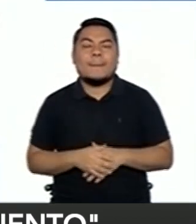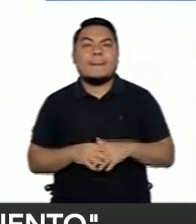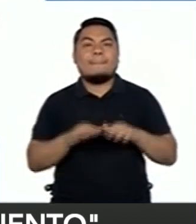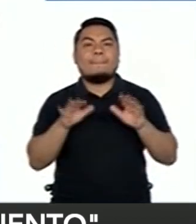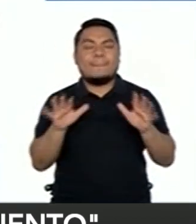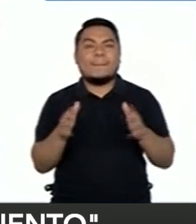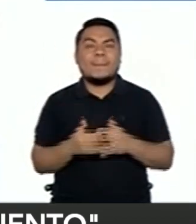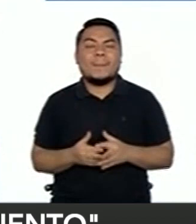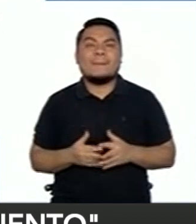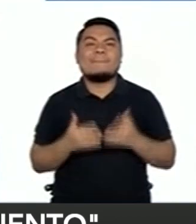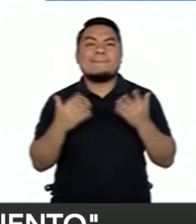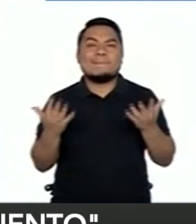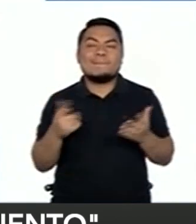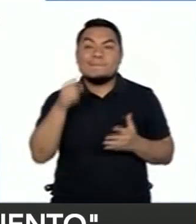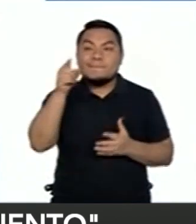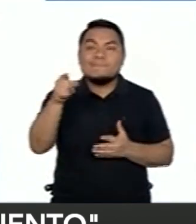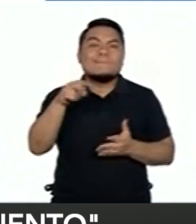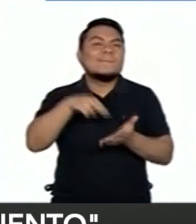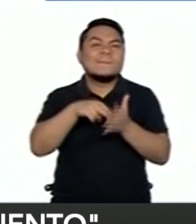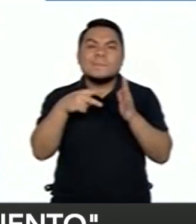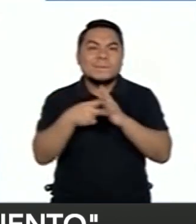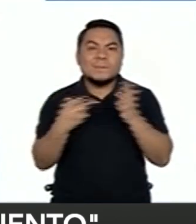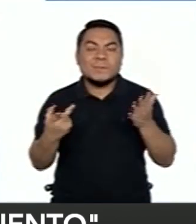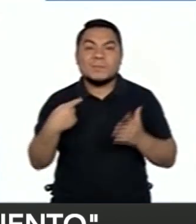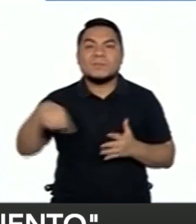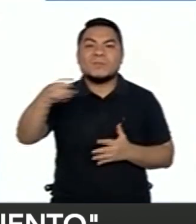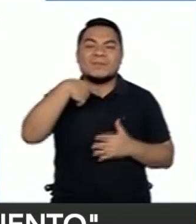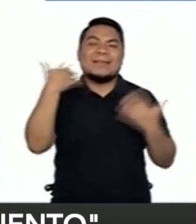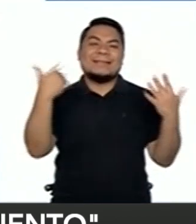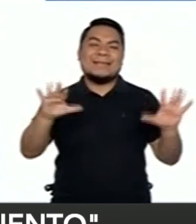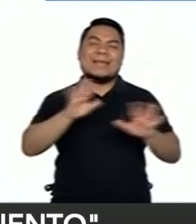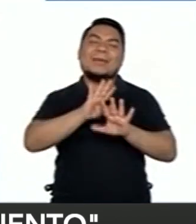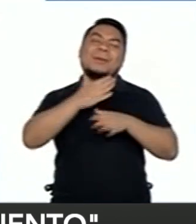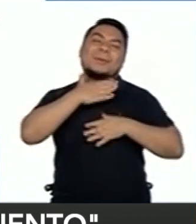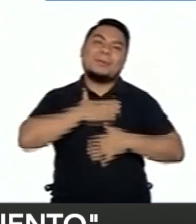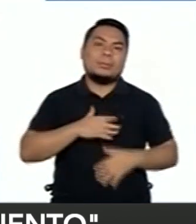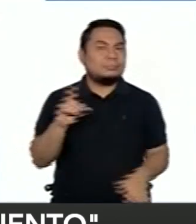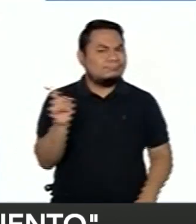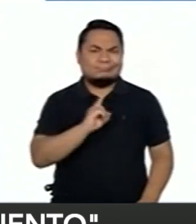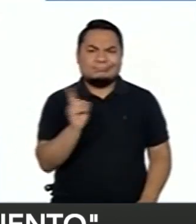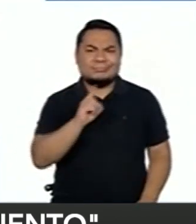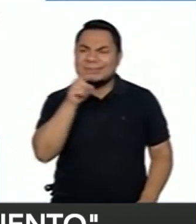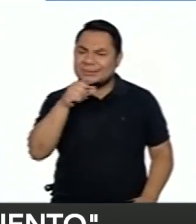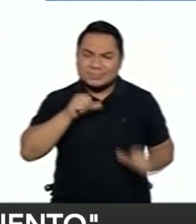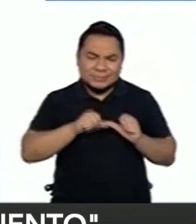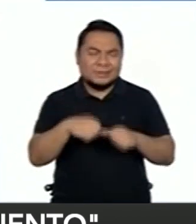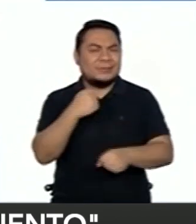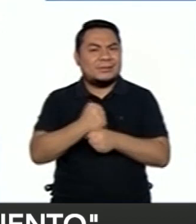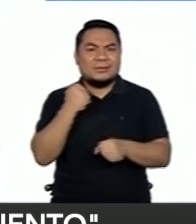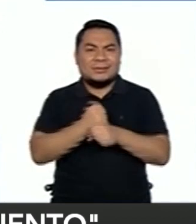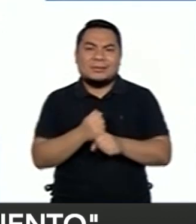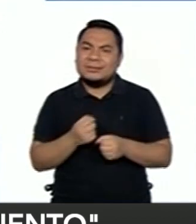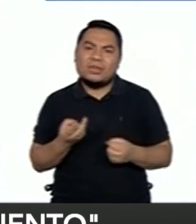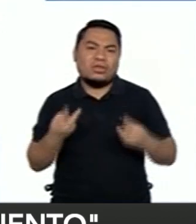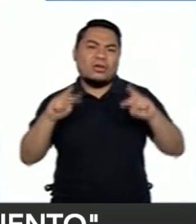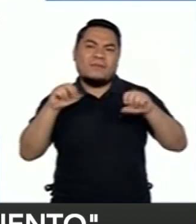en absoluto significa que debamos bajar la guardia. Tenemos que continuar con el mismo esfuerzo.